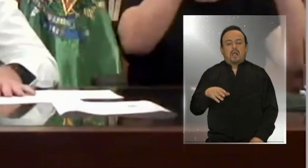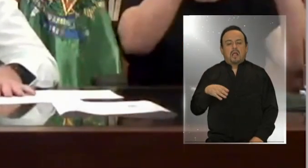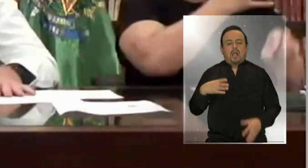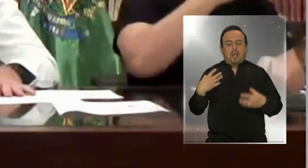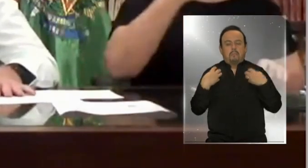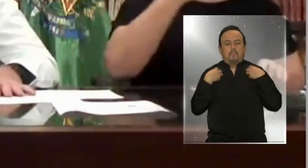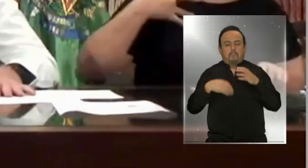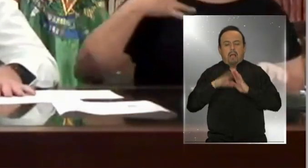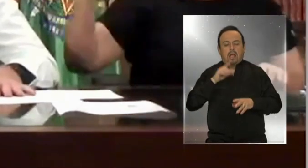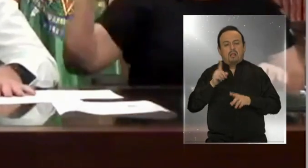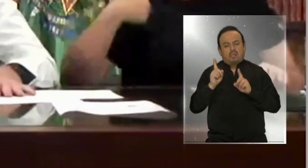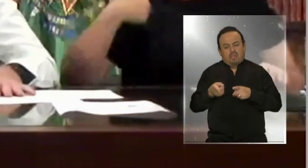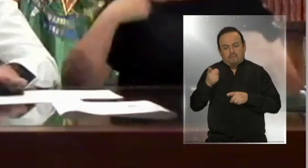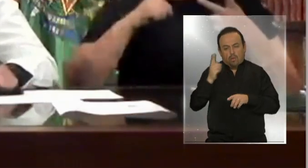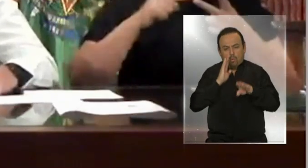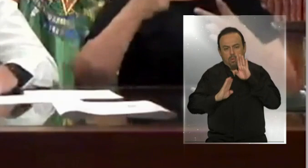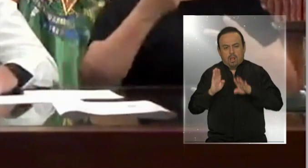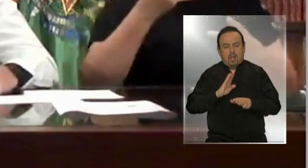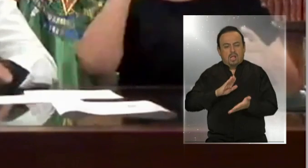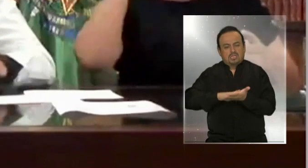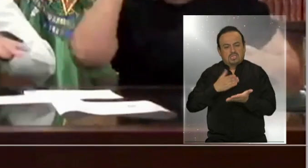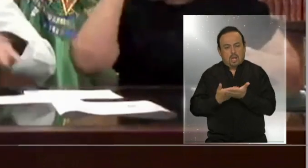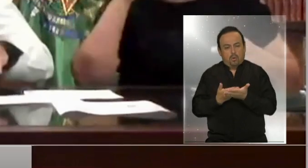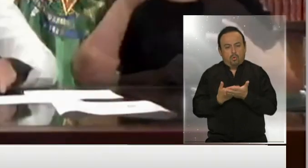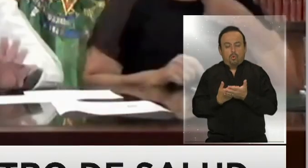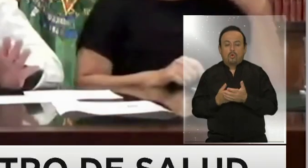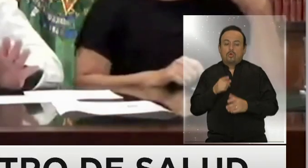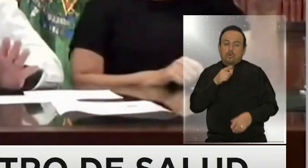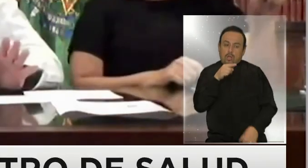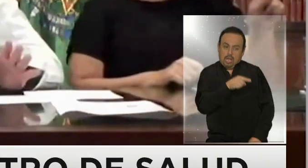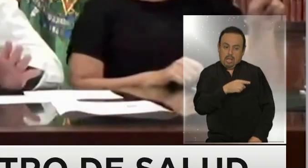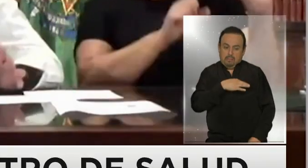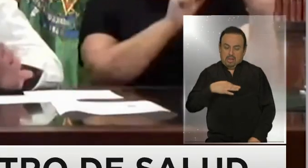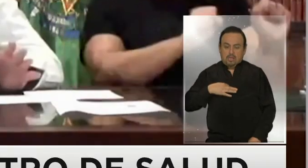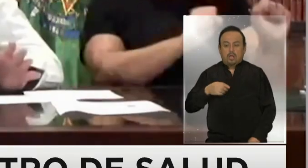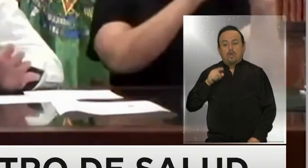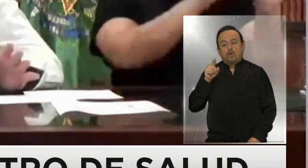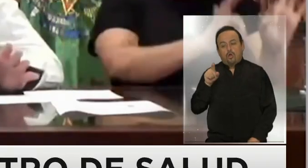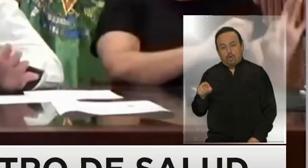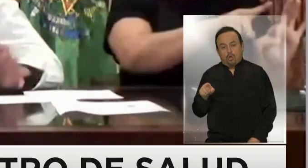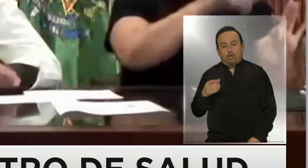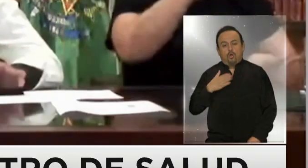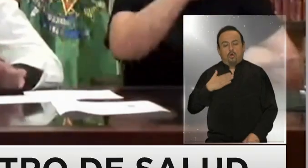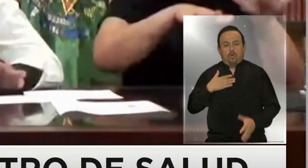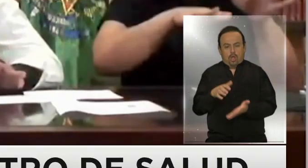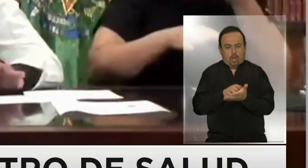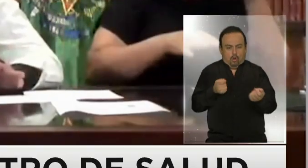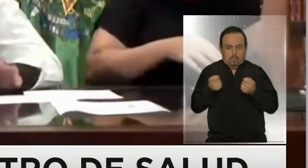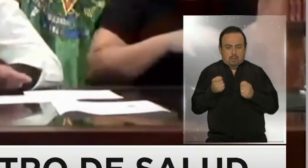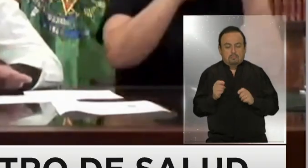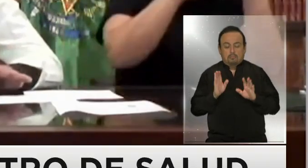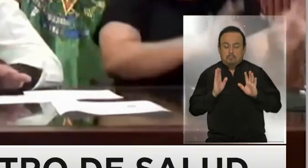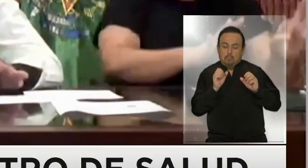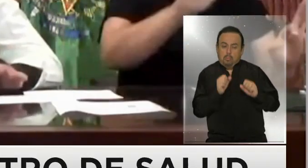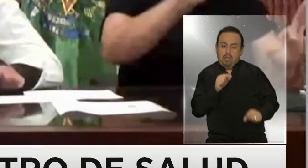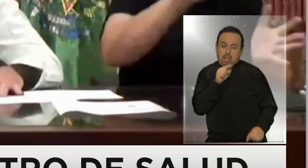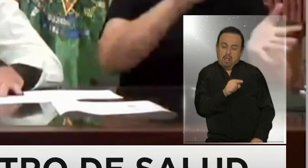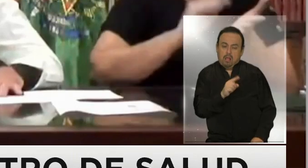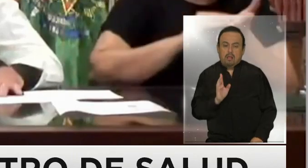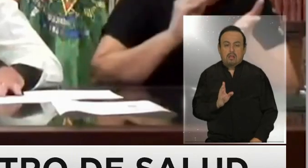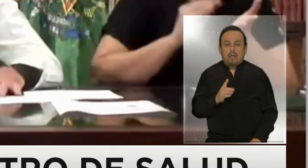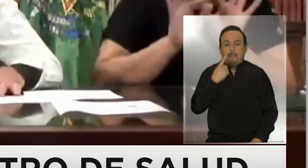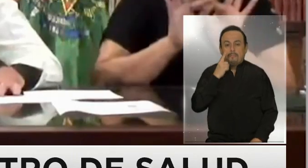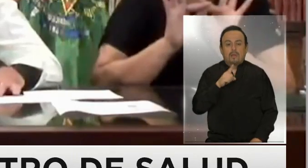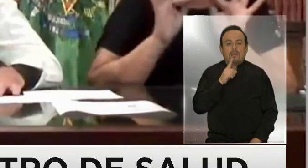eso, que cuide la salud y yo cuidaré a la economía. Puede ser que esté en lo cierto, puede ser, pero